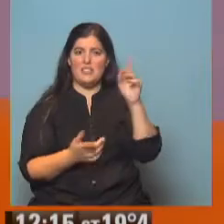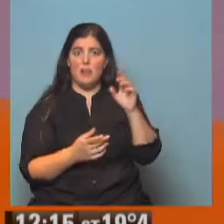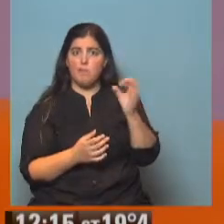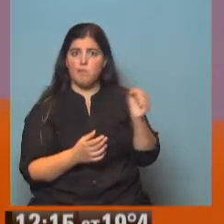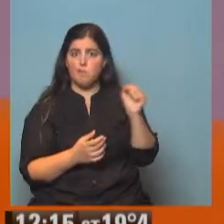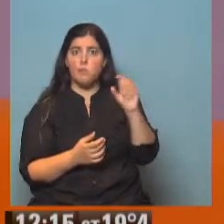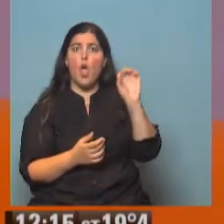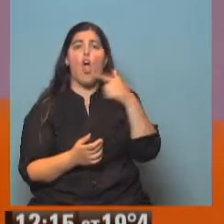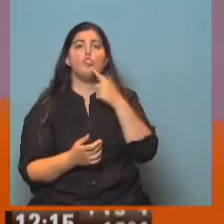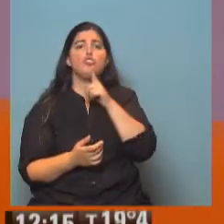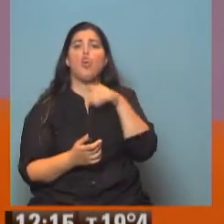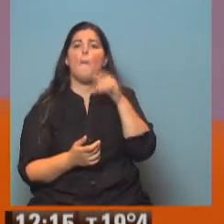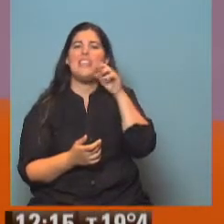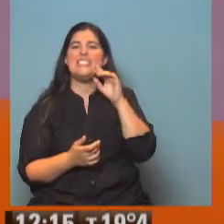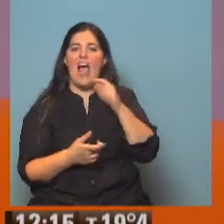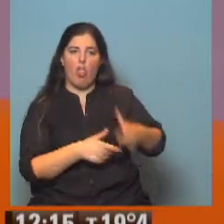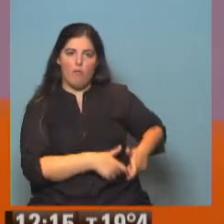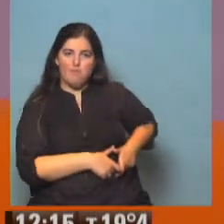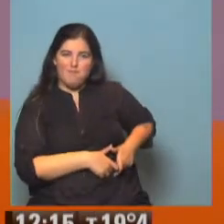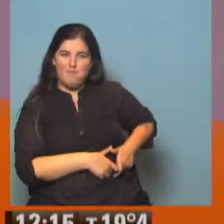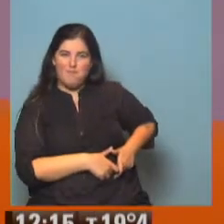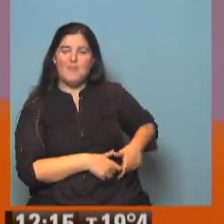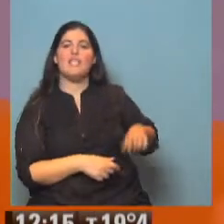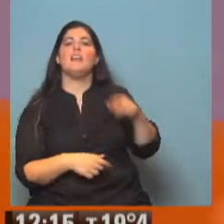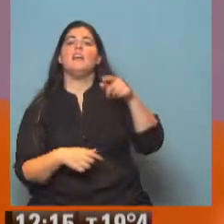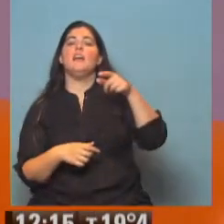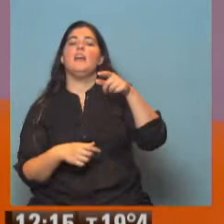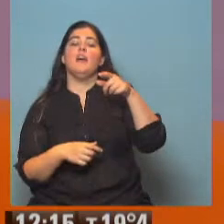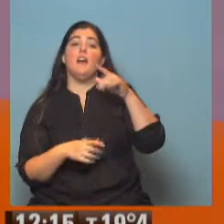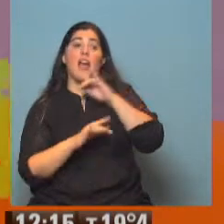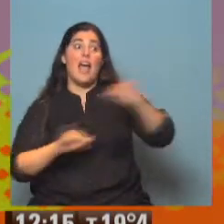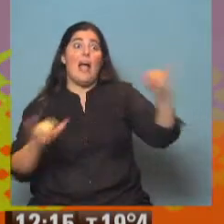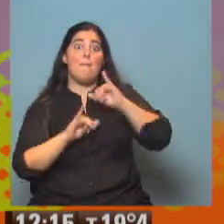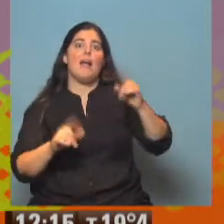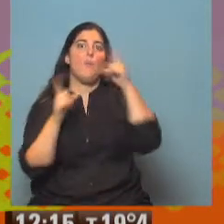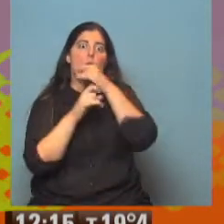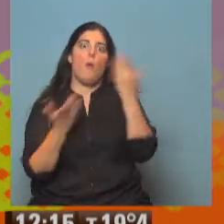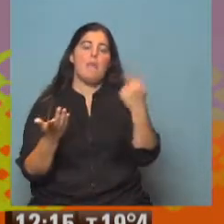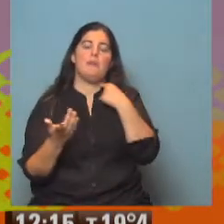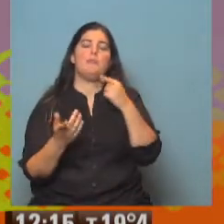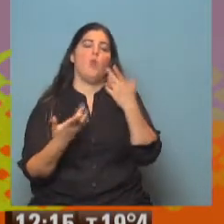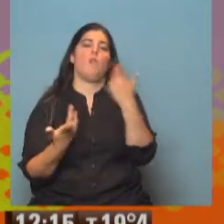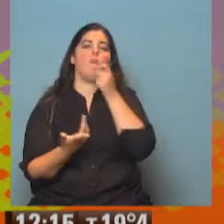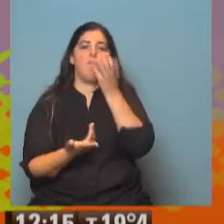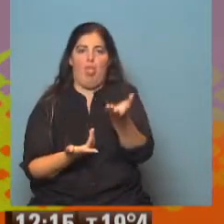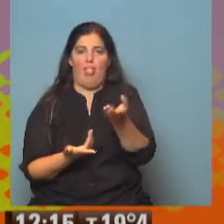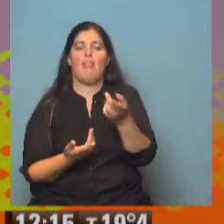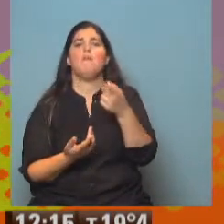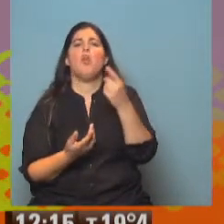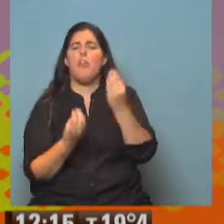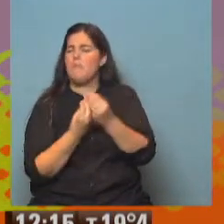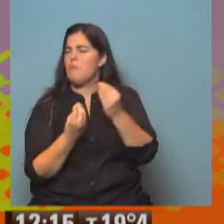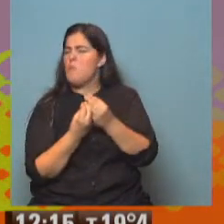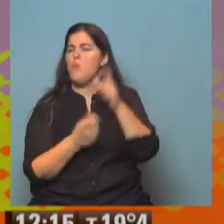estaba estomizado por un accidente que tuvo mientras hacía campaña. Pero después tenés cantidad de gente